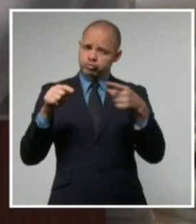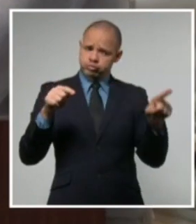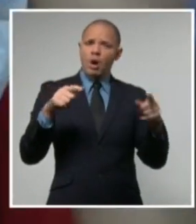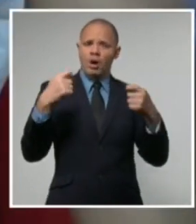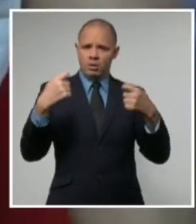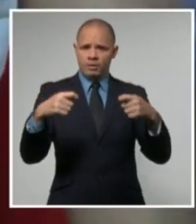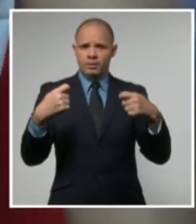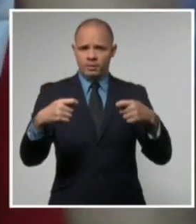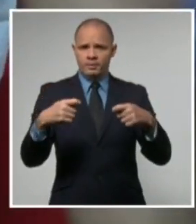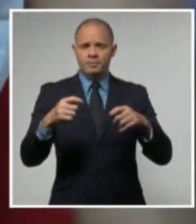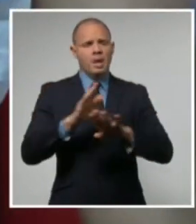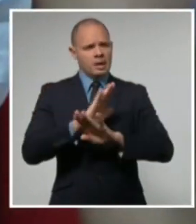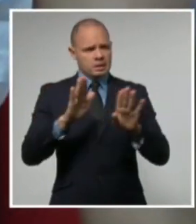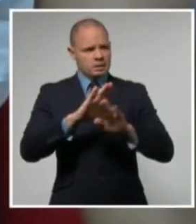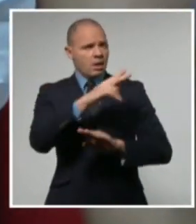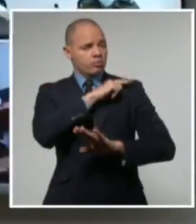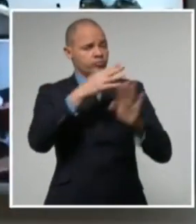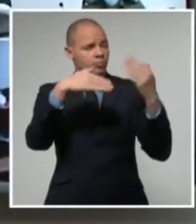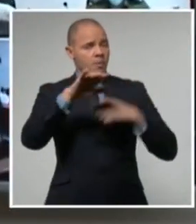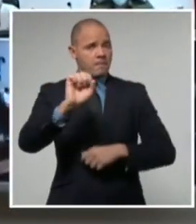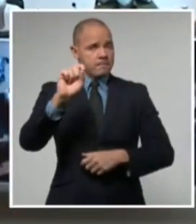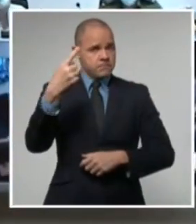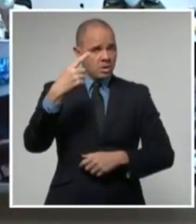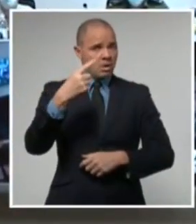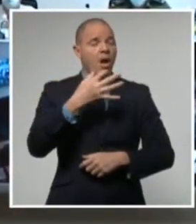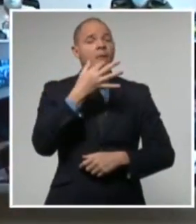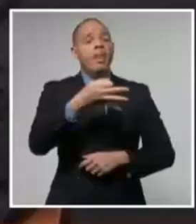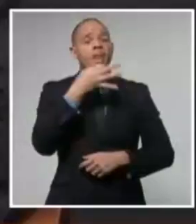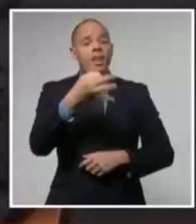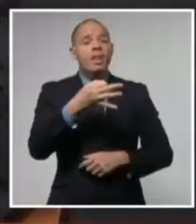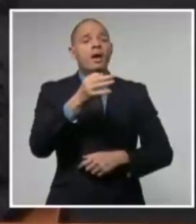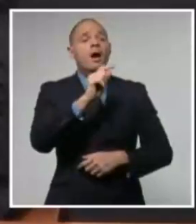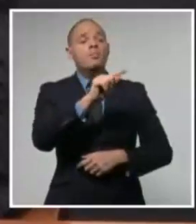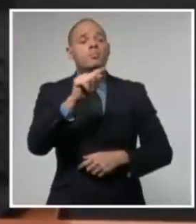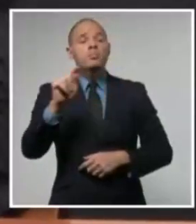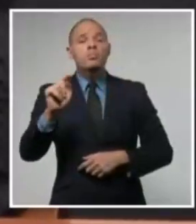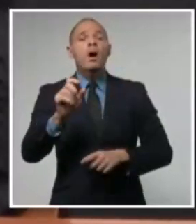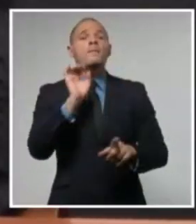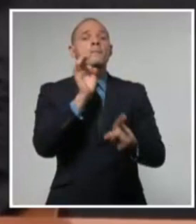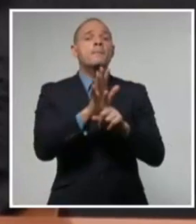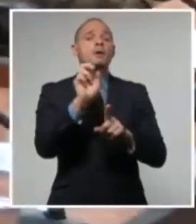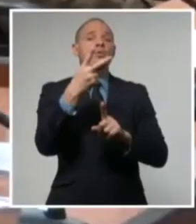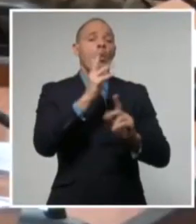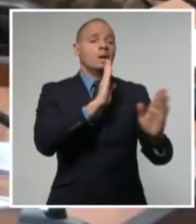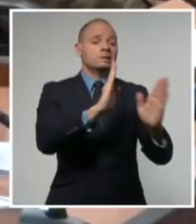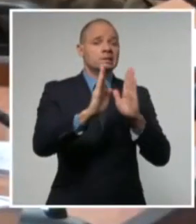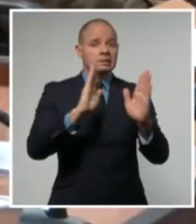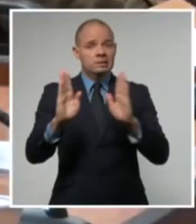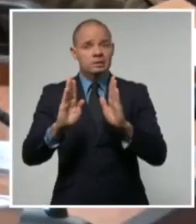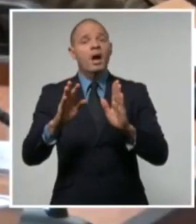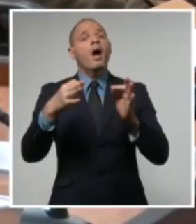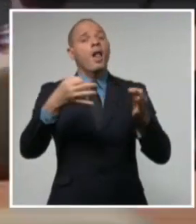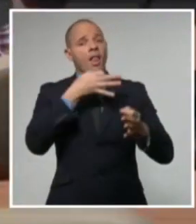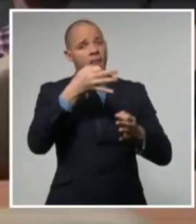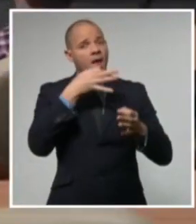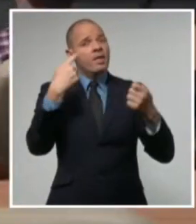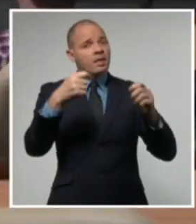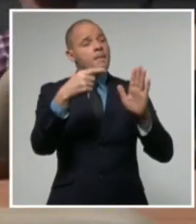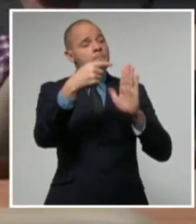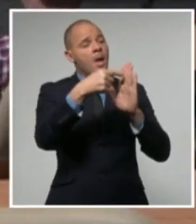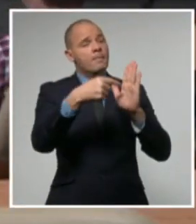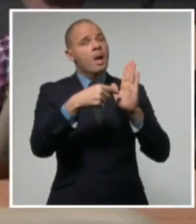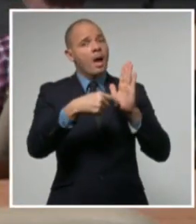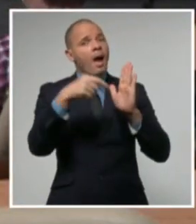territorios que inician la segunda fase a puntualizar en las próximas horas las medidas e implementar en esa etapa, que incluyen cambios